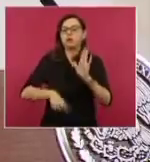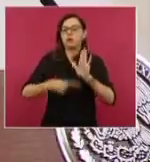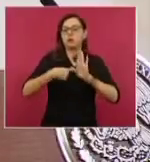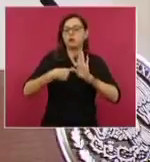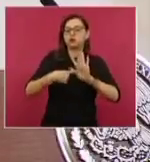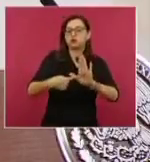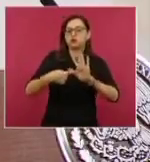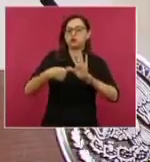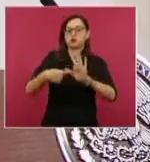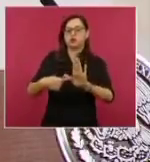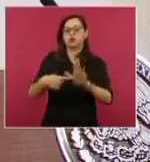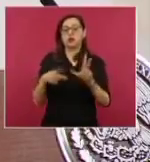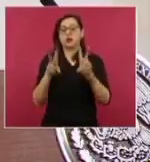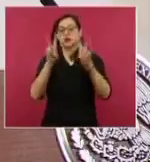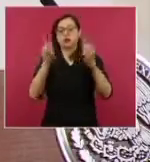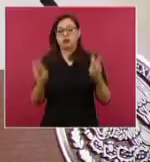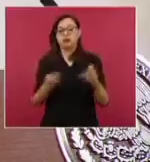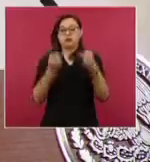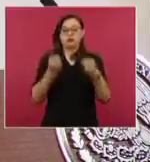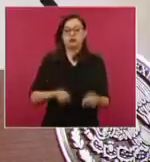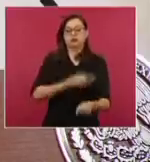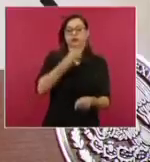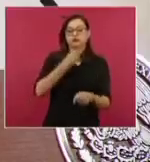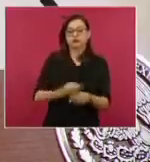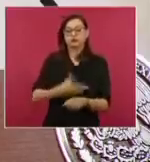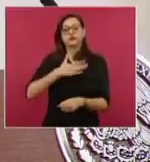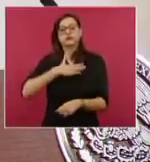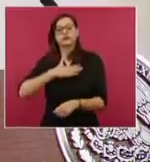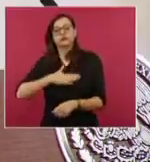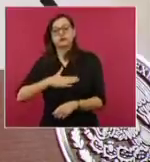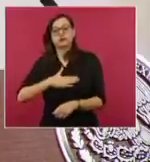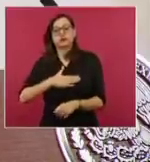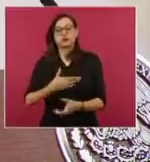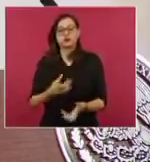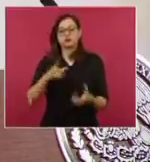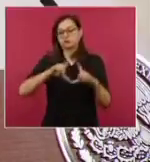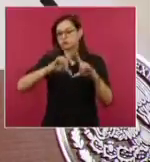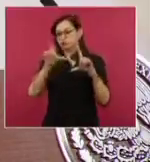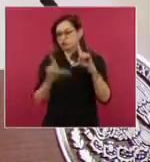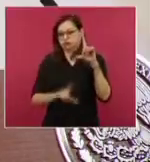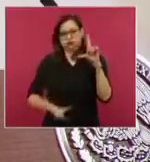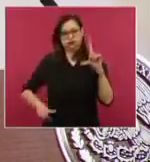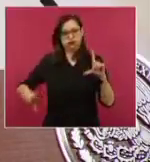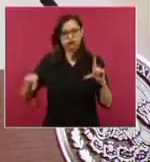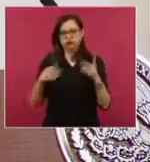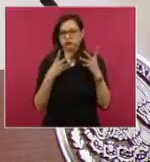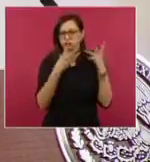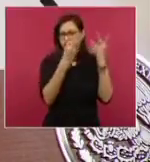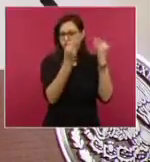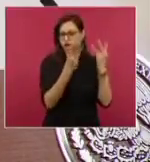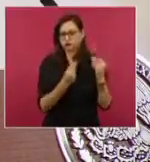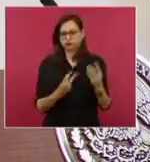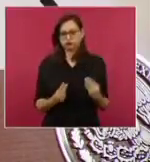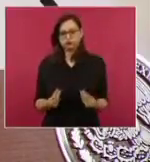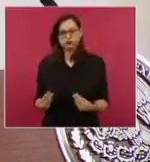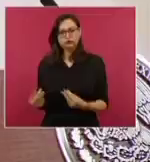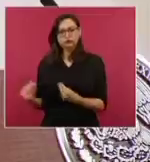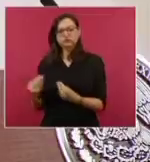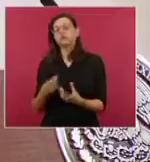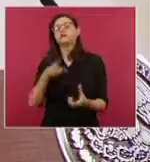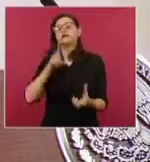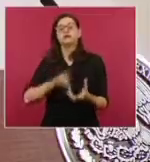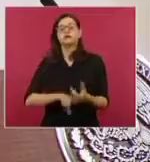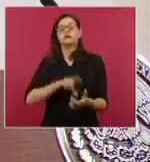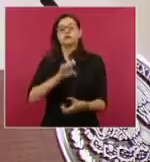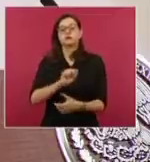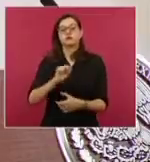seguridad y de justicia trabajan en el país. Desde la Secretaría de Seguridad y